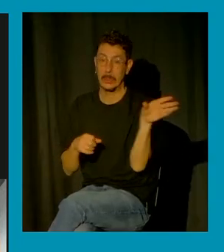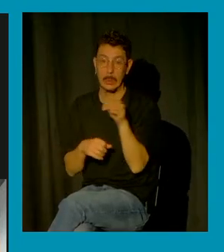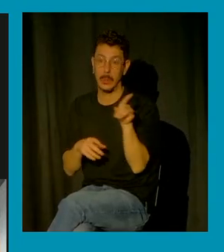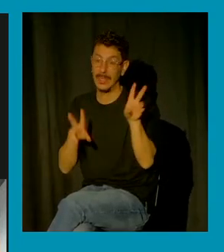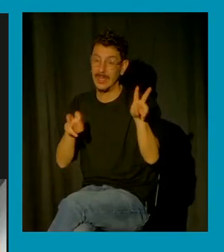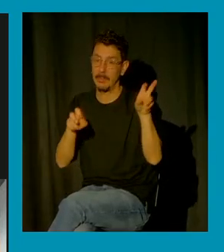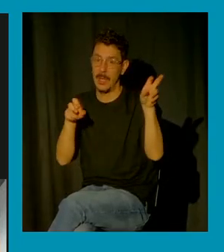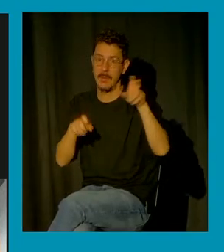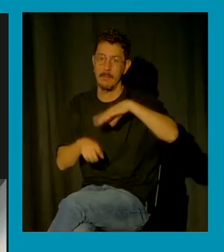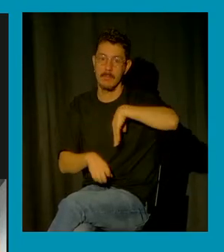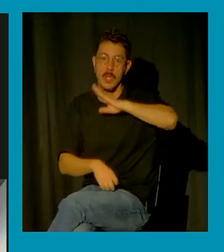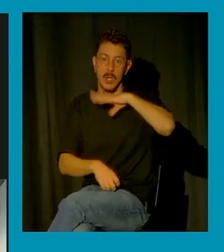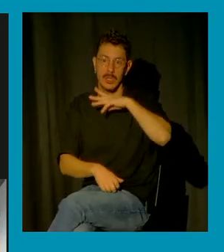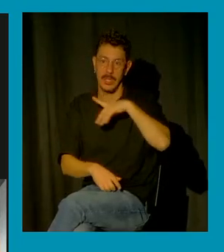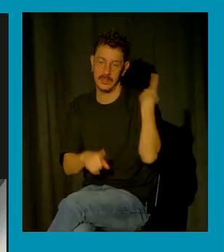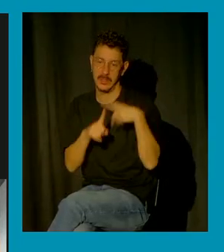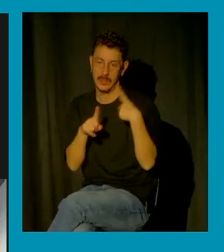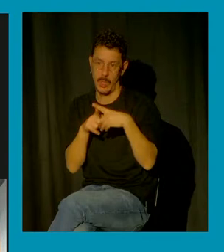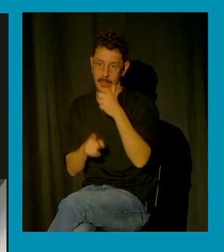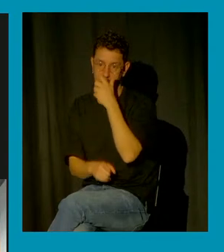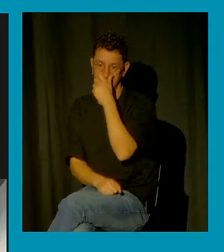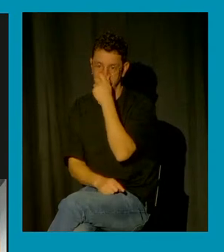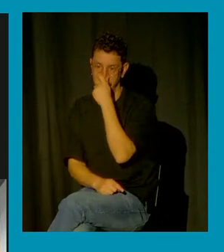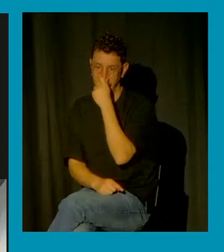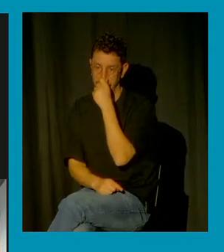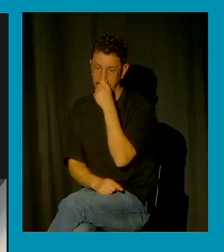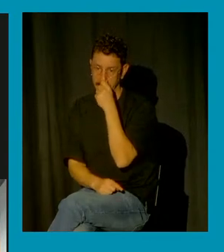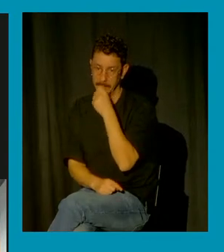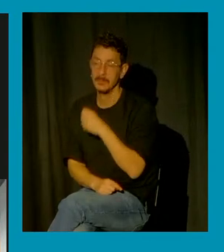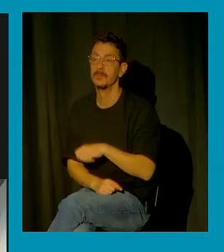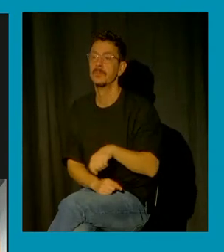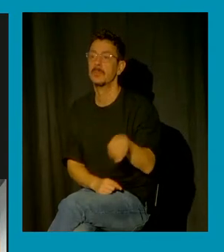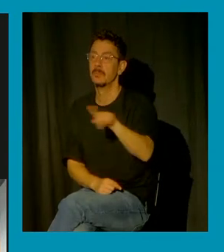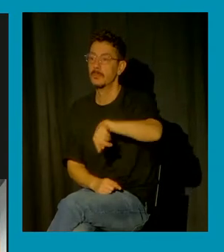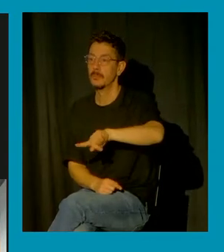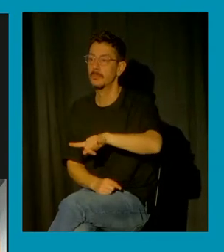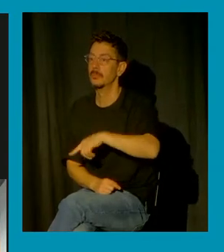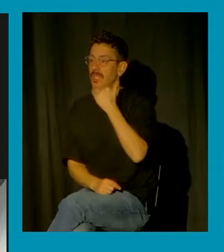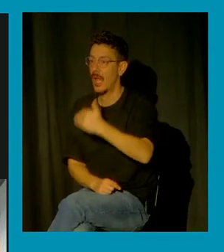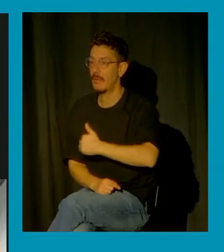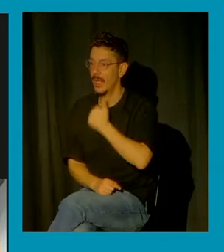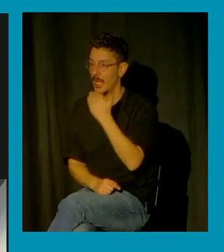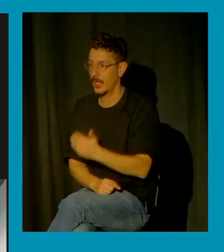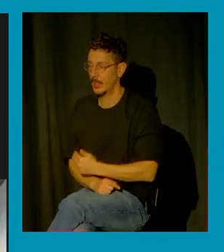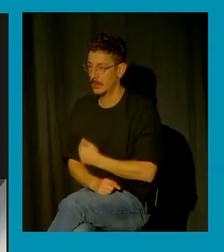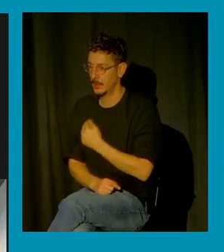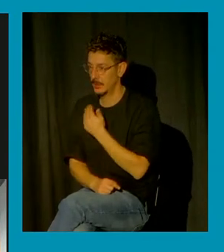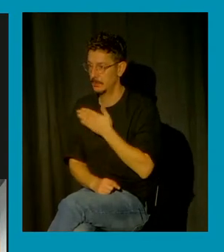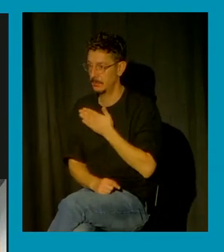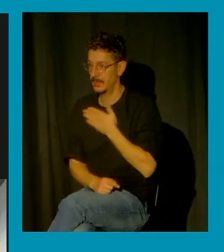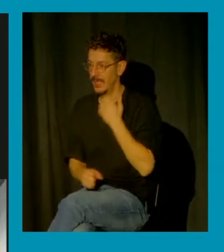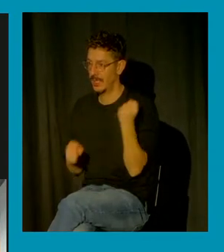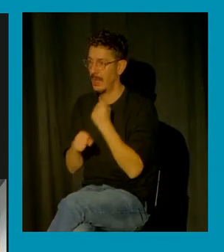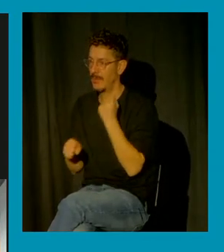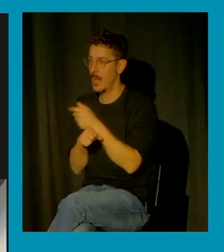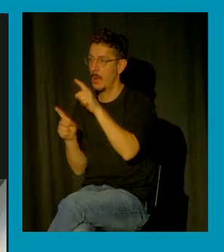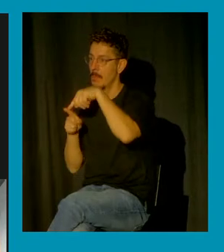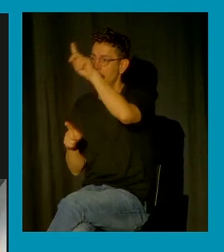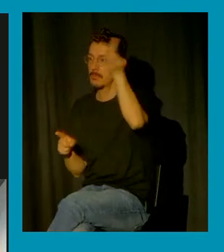sexual bueno como bien sabéis mi trabajo lo he enmarcado fundamentalmente en analizar